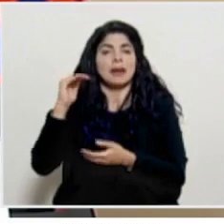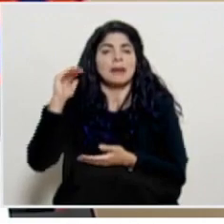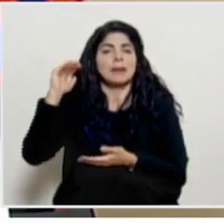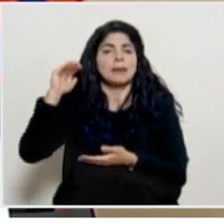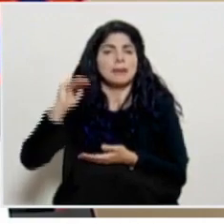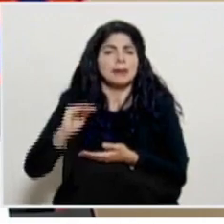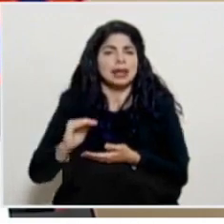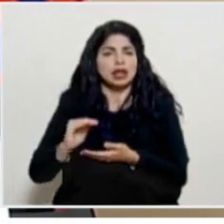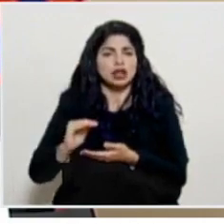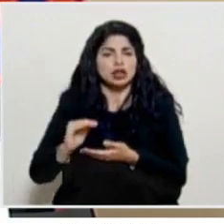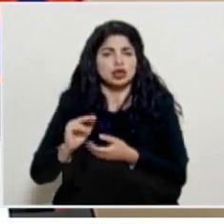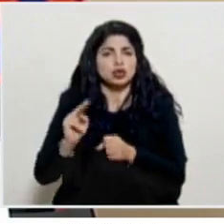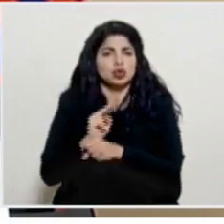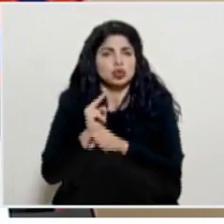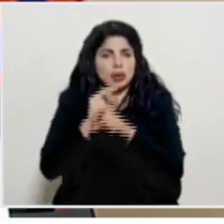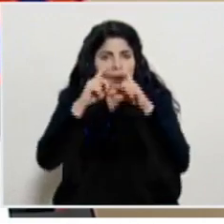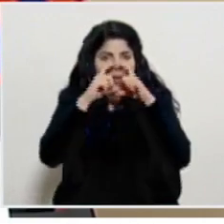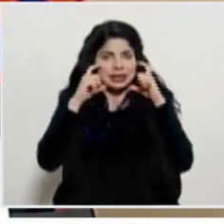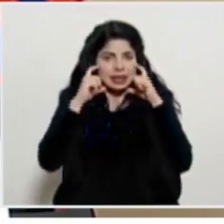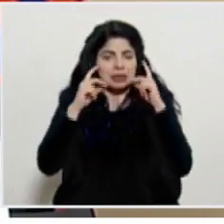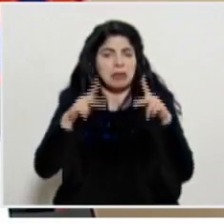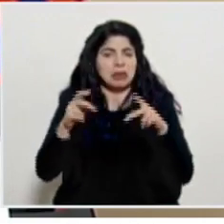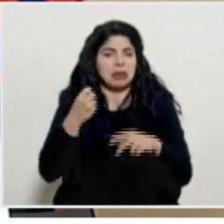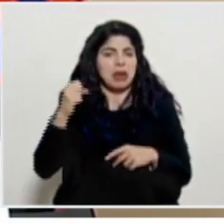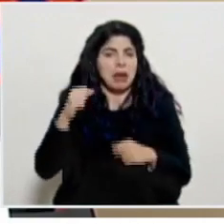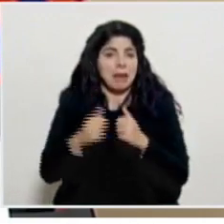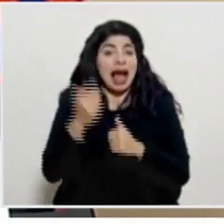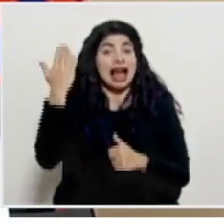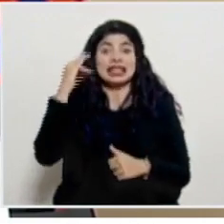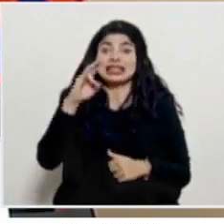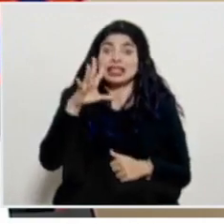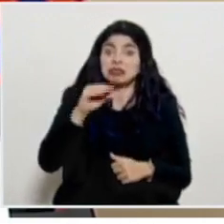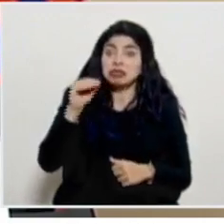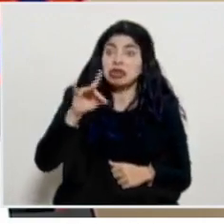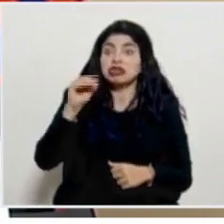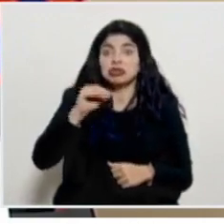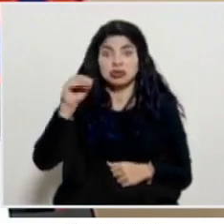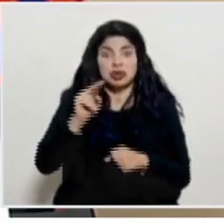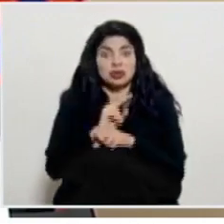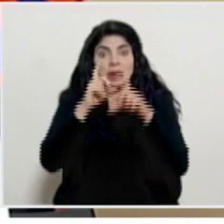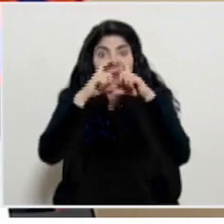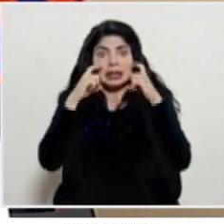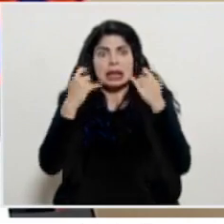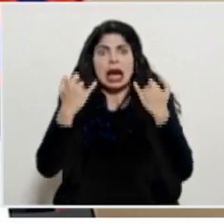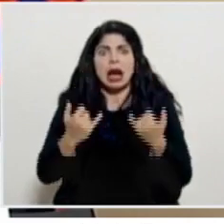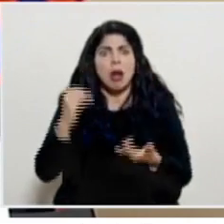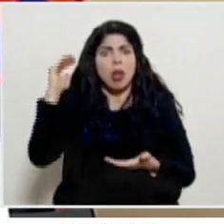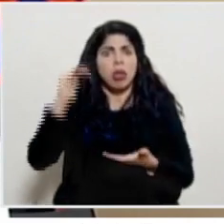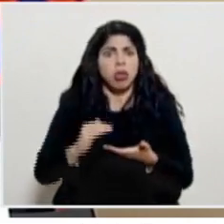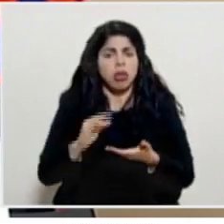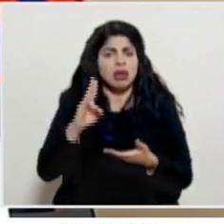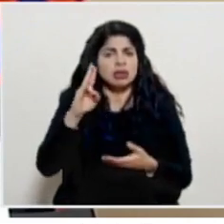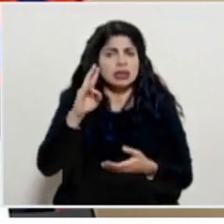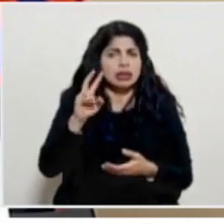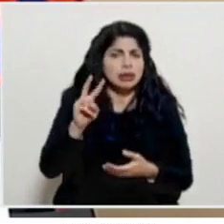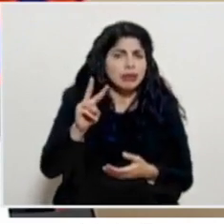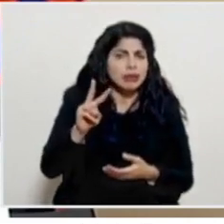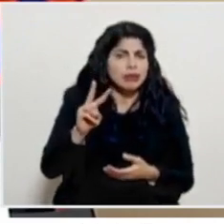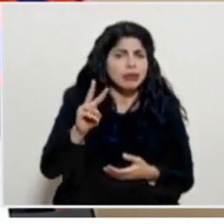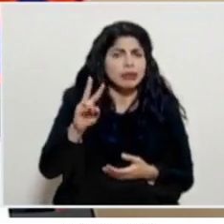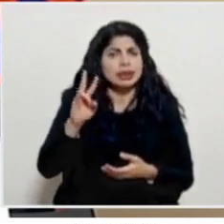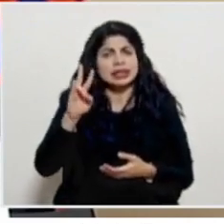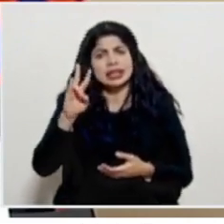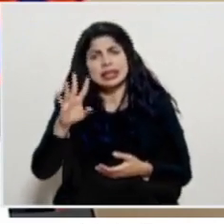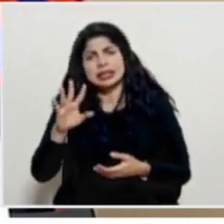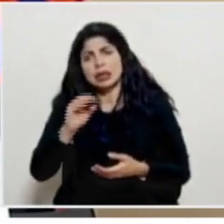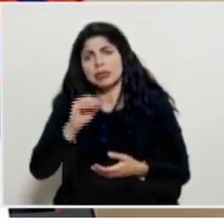disminución en el uso de mascarillas antes teníamos entre un 75 y un 80% ahora andamos más o menos entre un 72 y